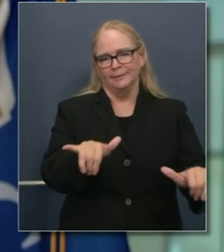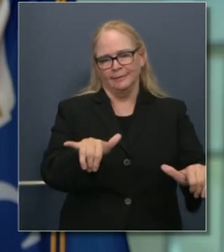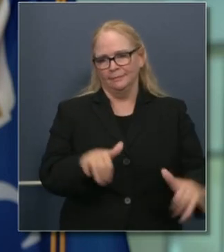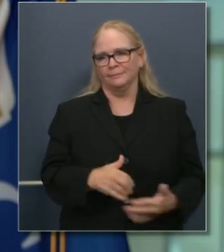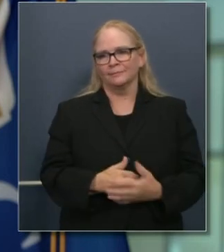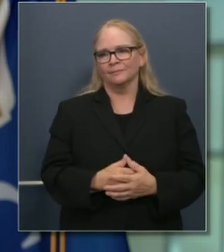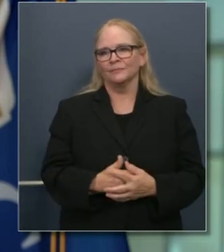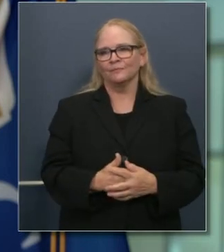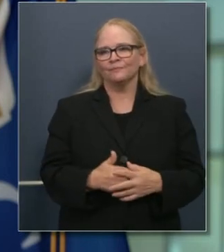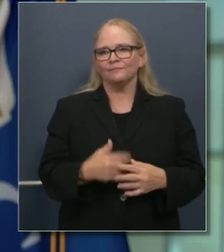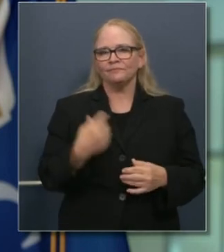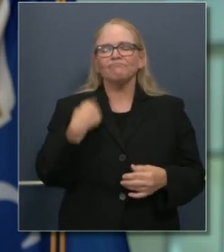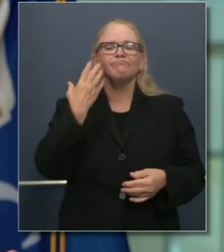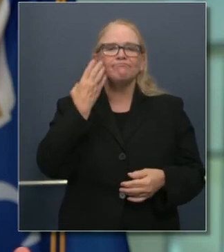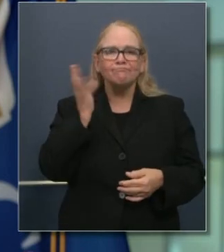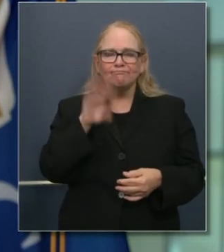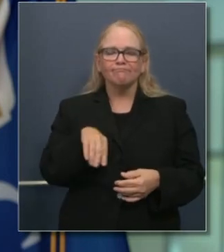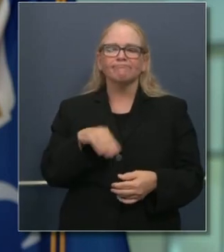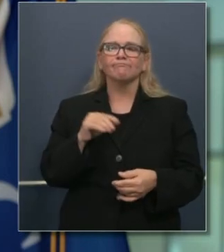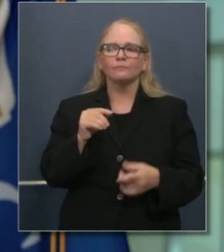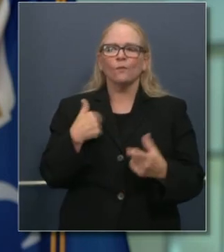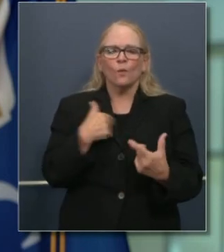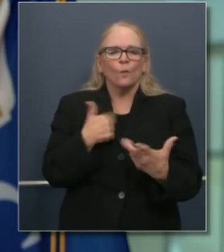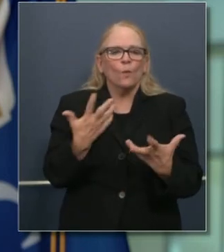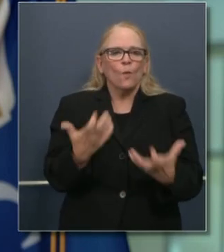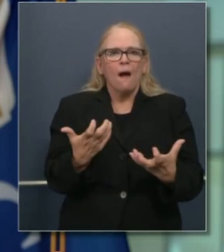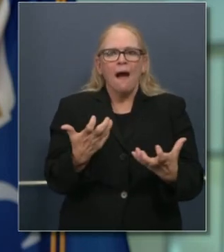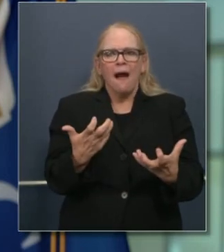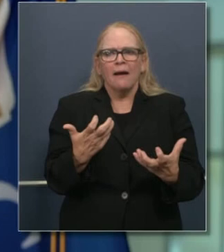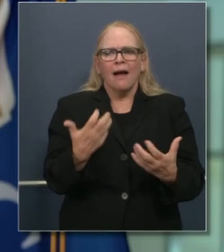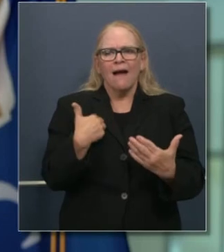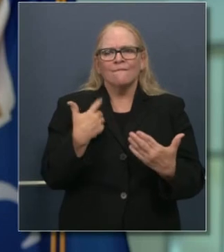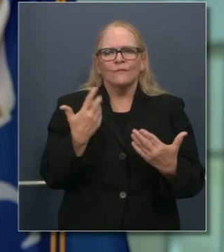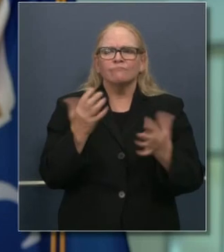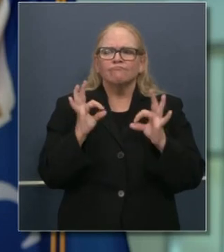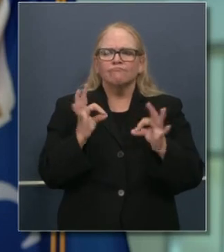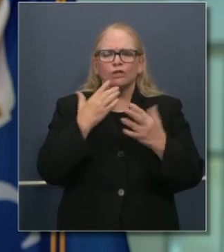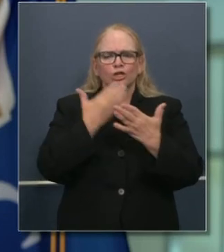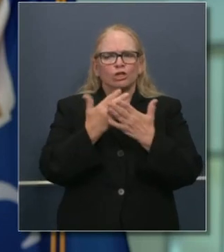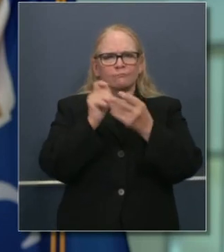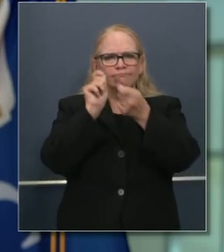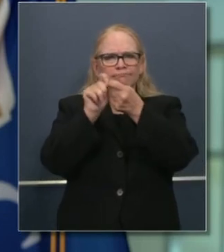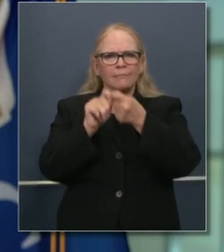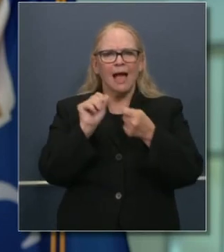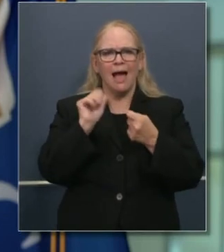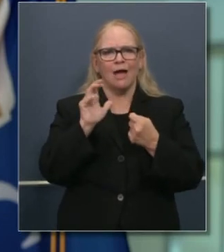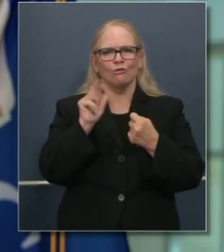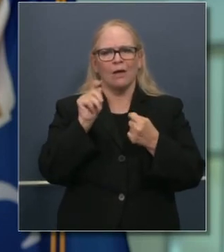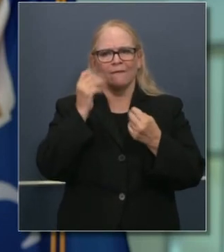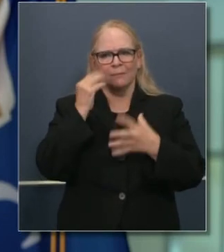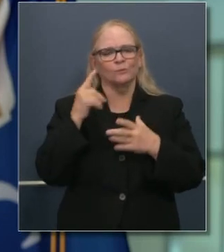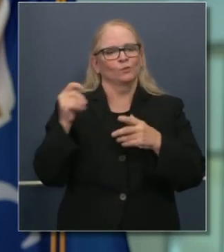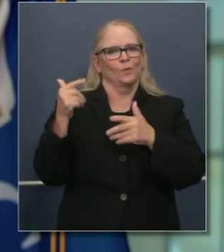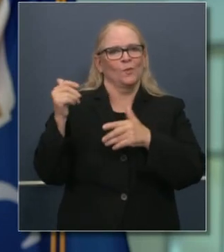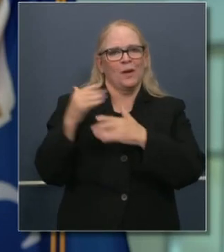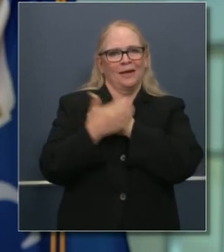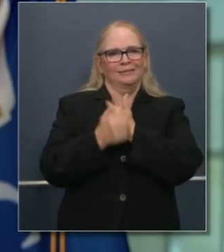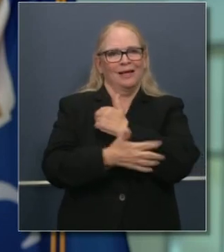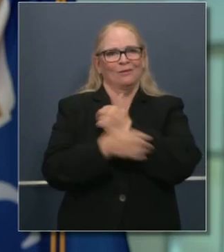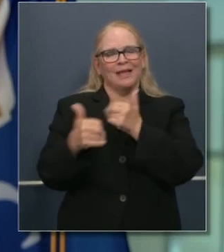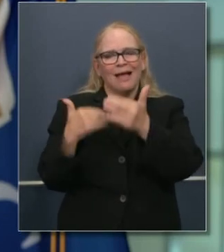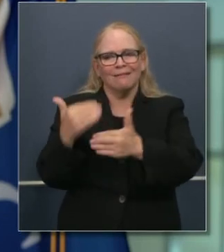realidad es que queremos tener construcciones de datos diario.